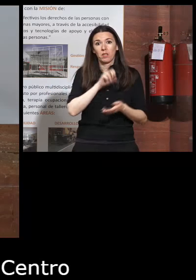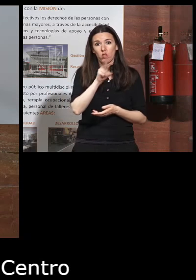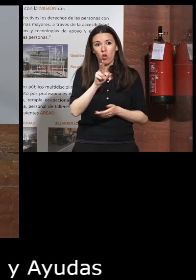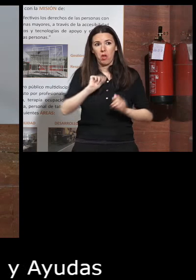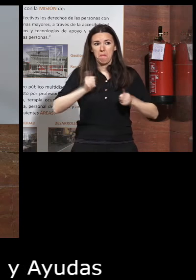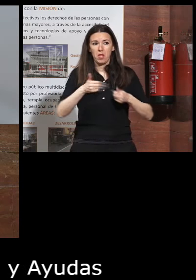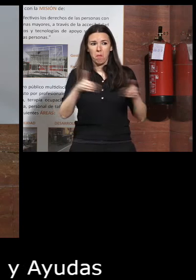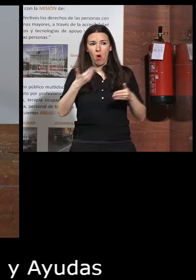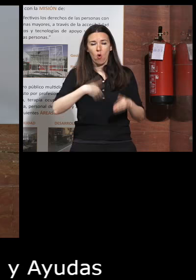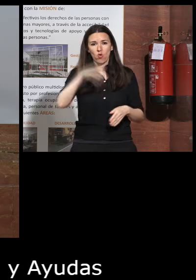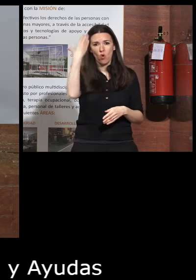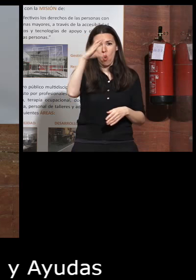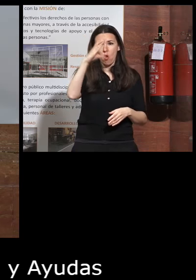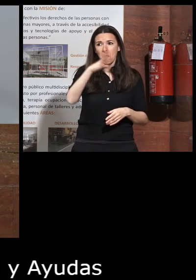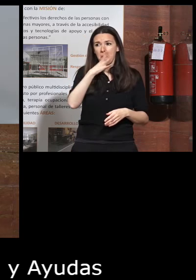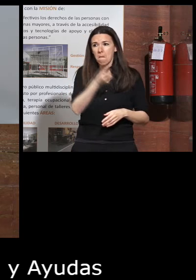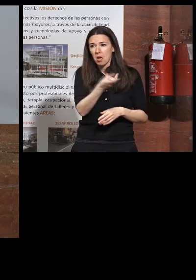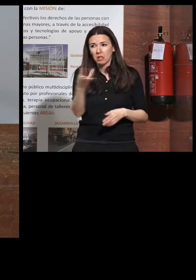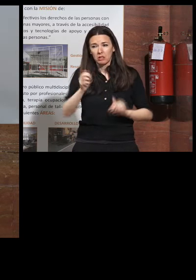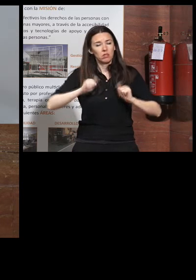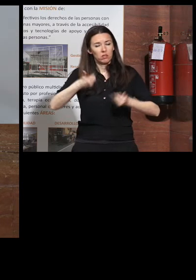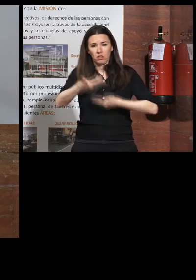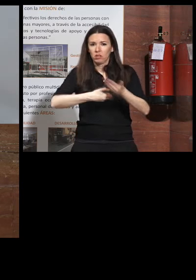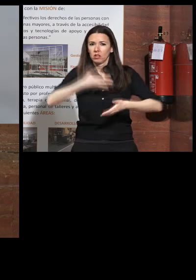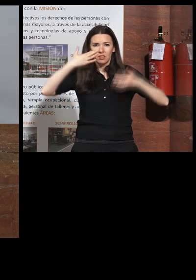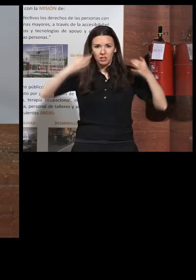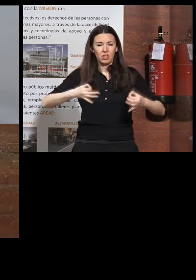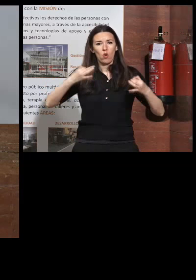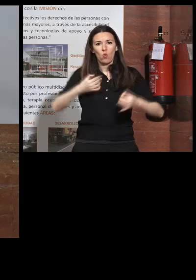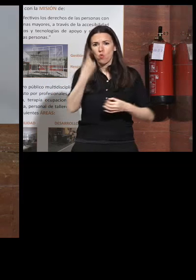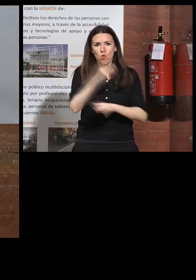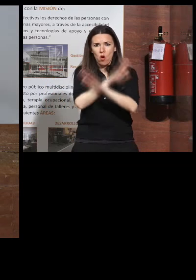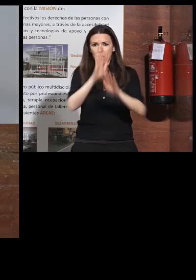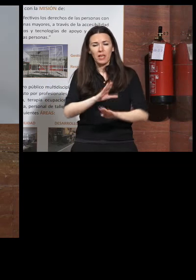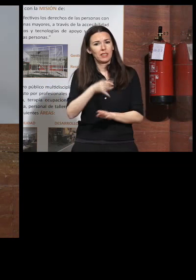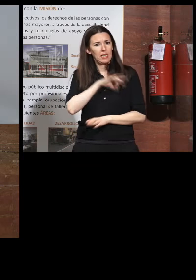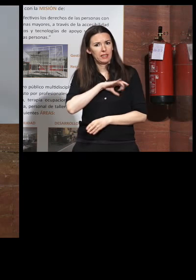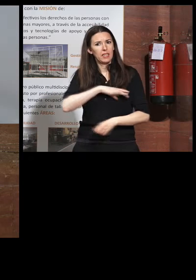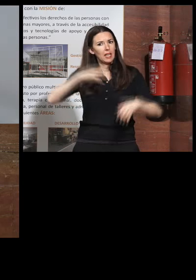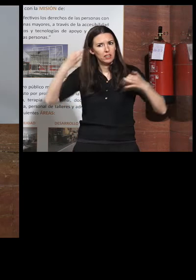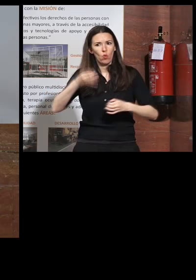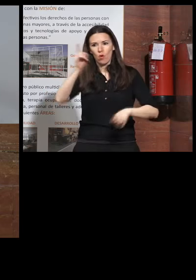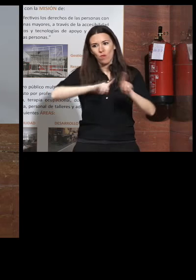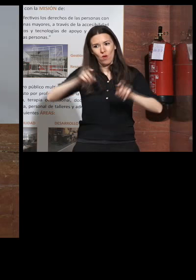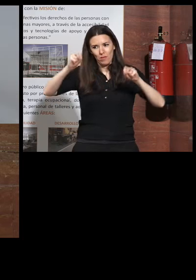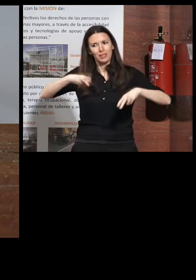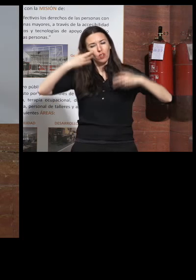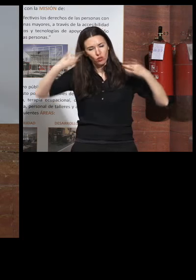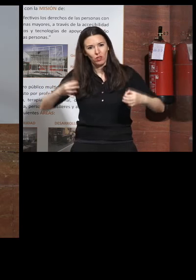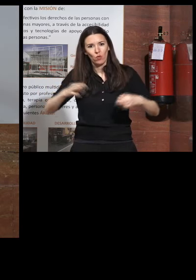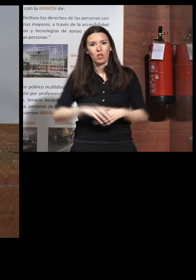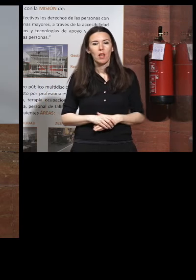uno en Colombia ahora puede haber alguno más en marcha seguro que se puede poner uno en Brasil otro en Chile sin ningún problema estoy seguro